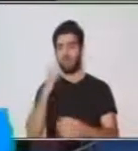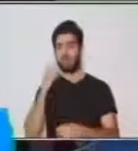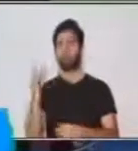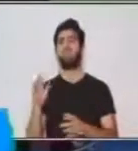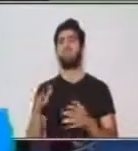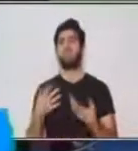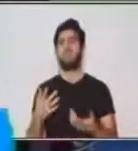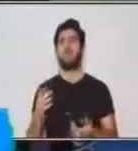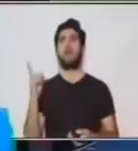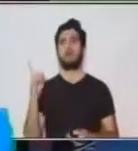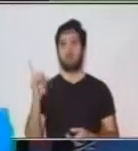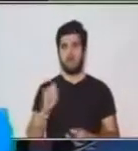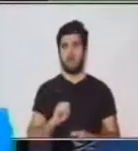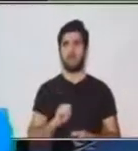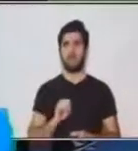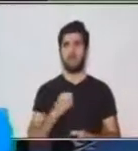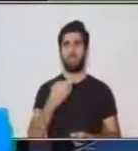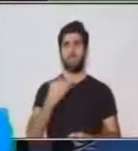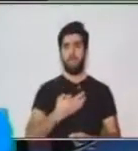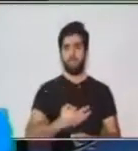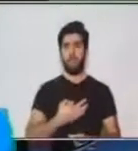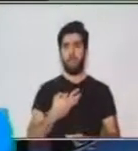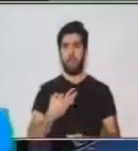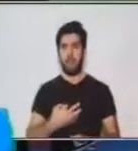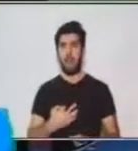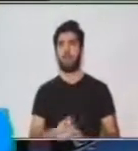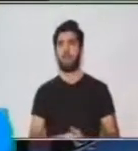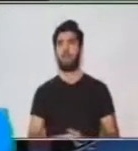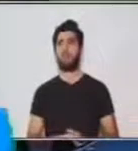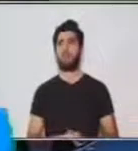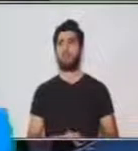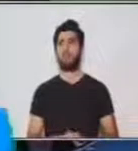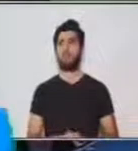formal.